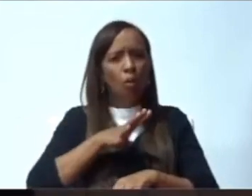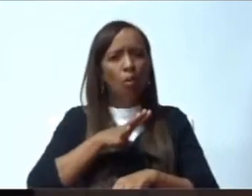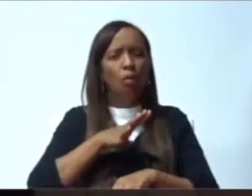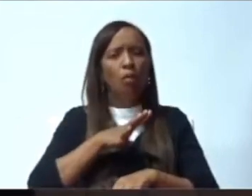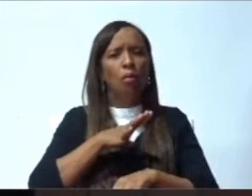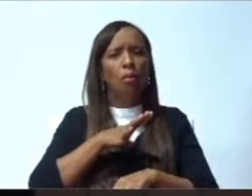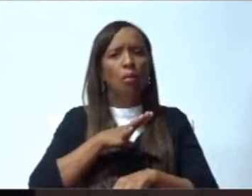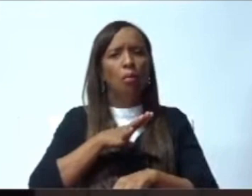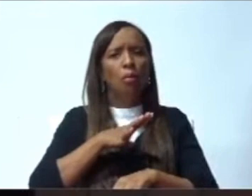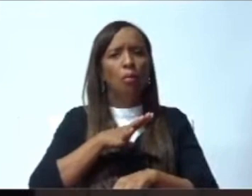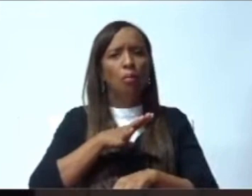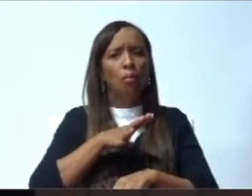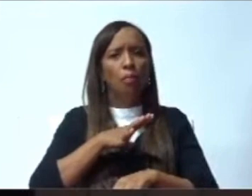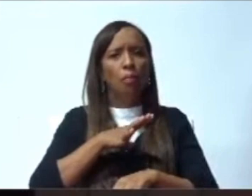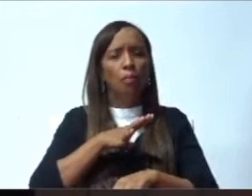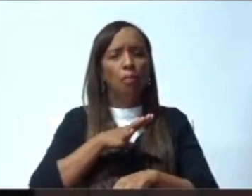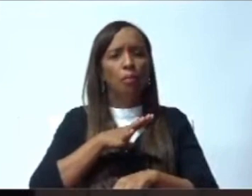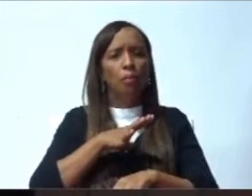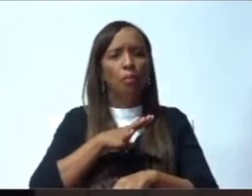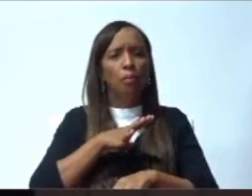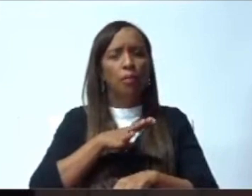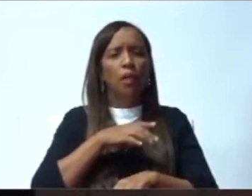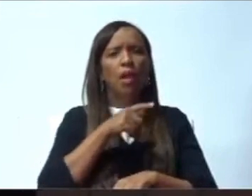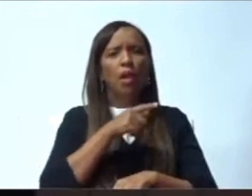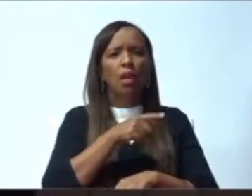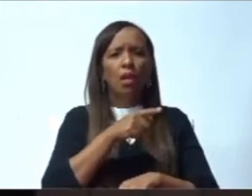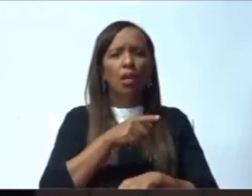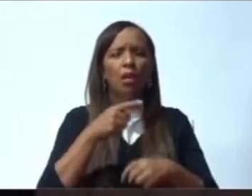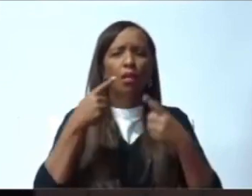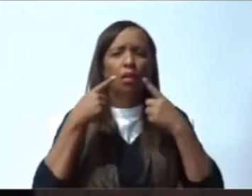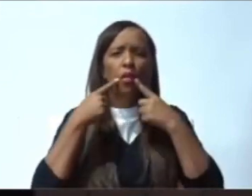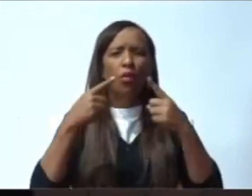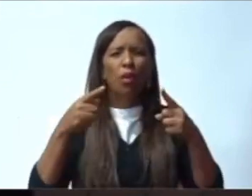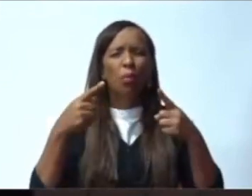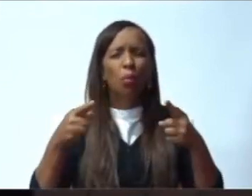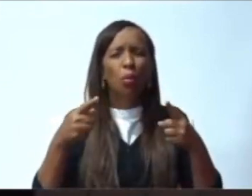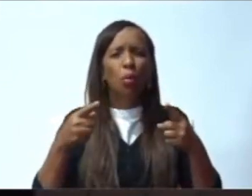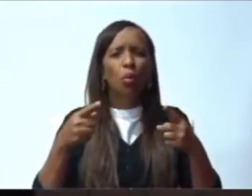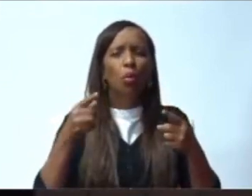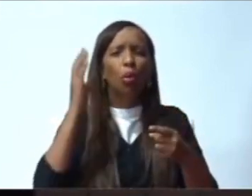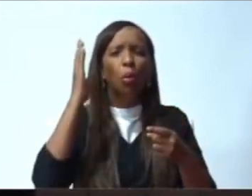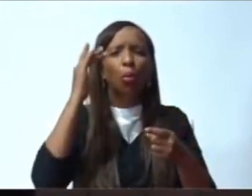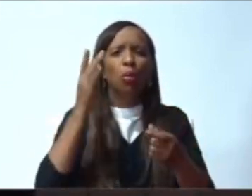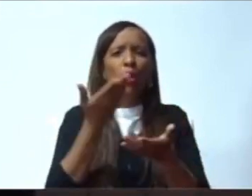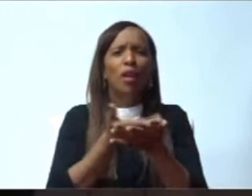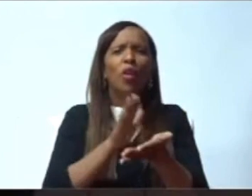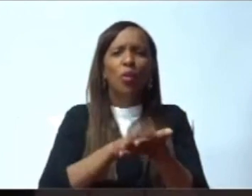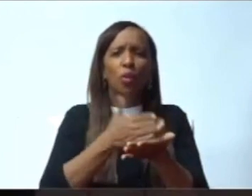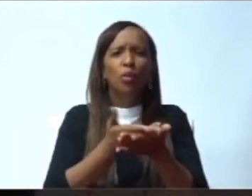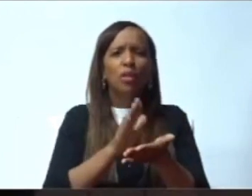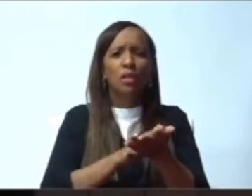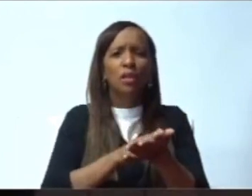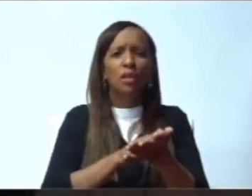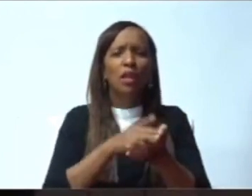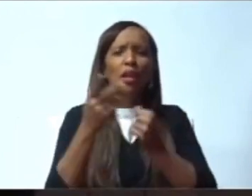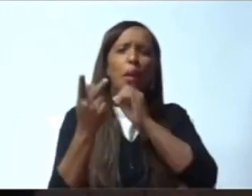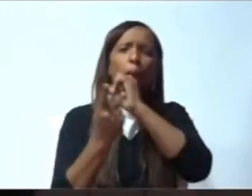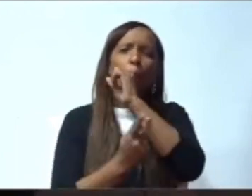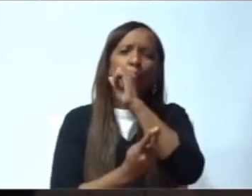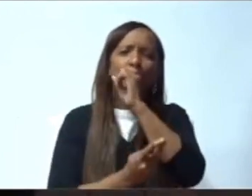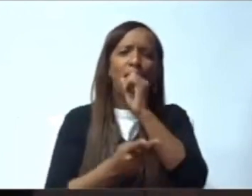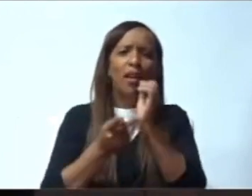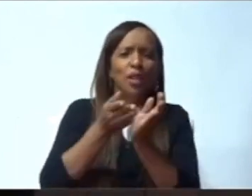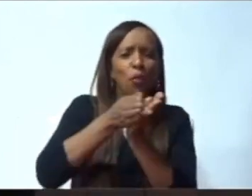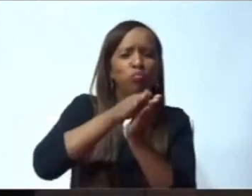pateles, en sus deliciosos pateles. Y en este momento, quiero pedir este momento de silencio, porque